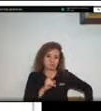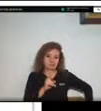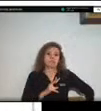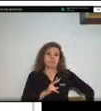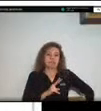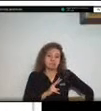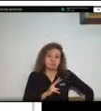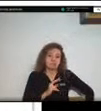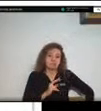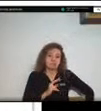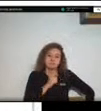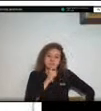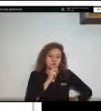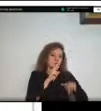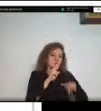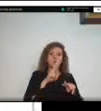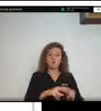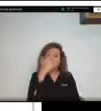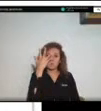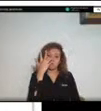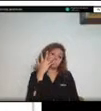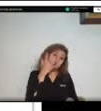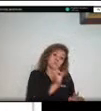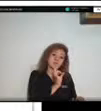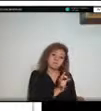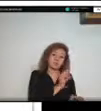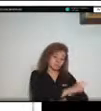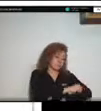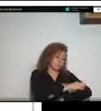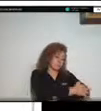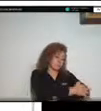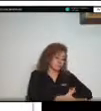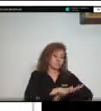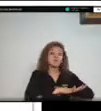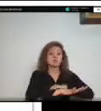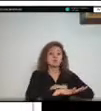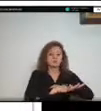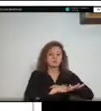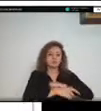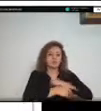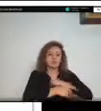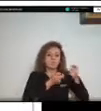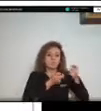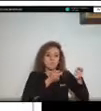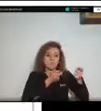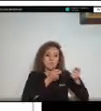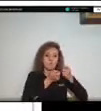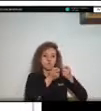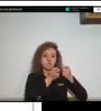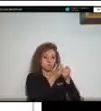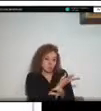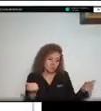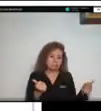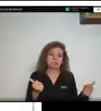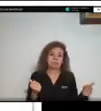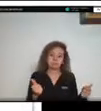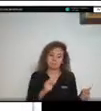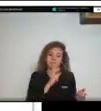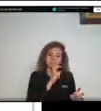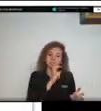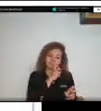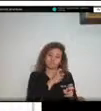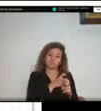pérdida de contención de hidrocarburos con toda la complejidad que podemos tener en el territorio nacional